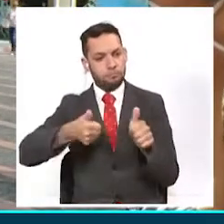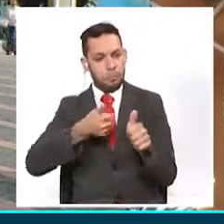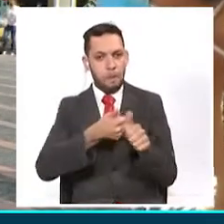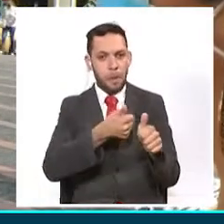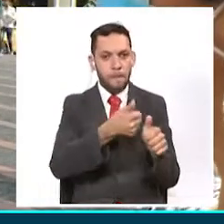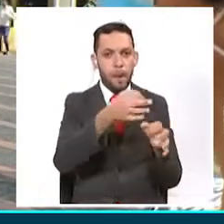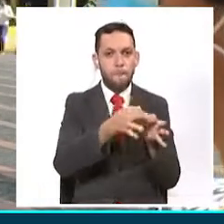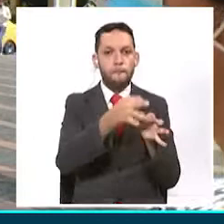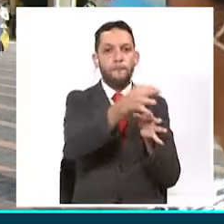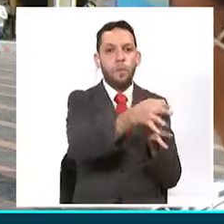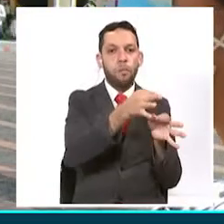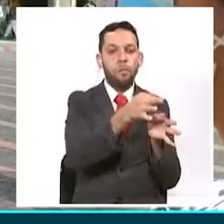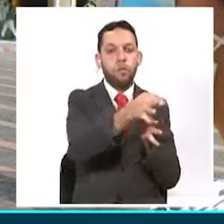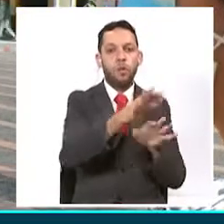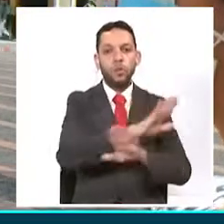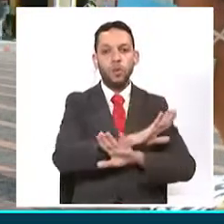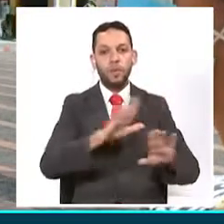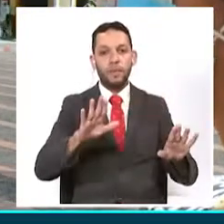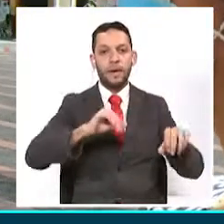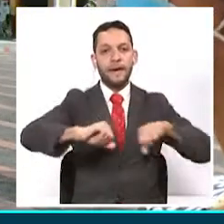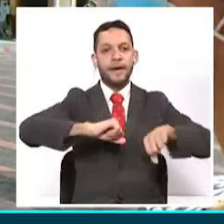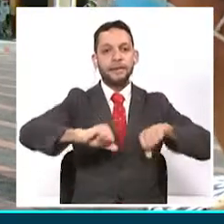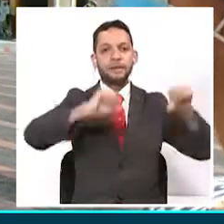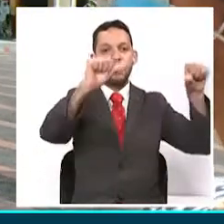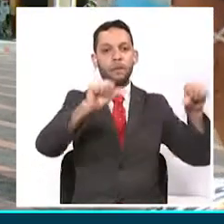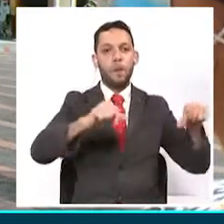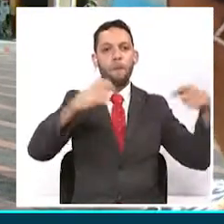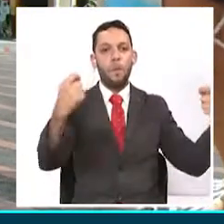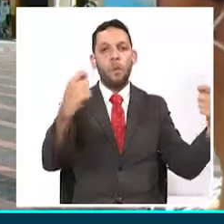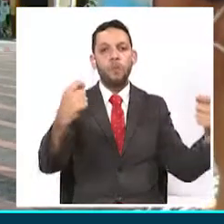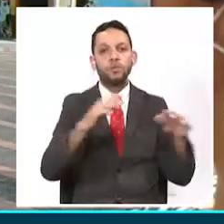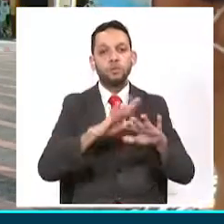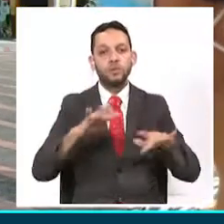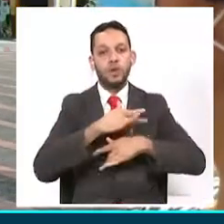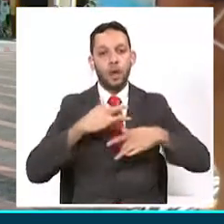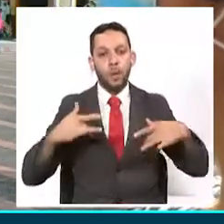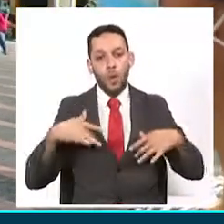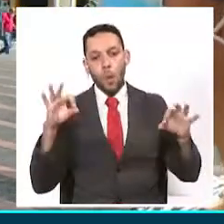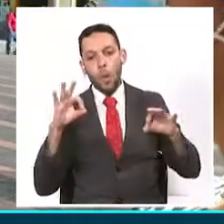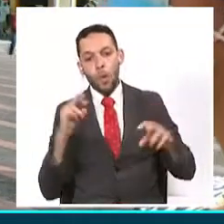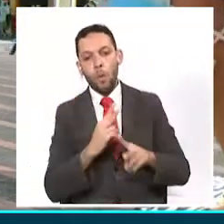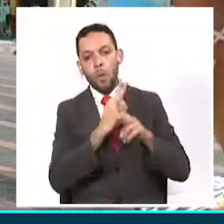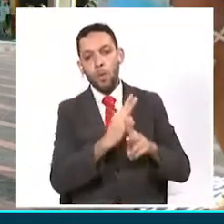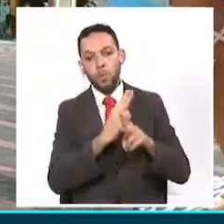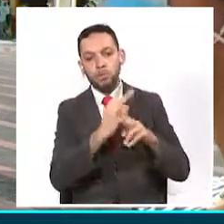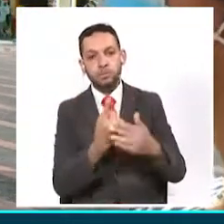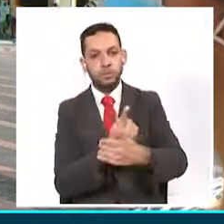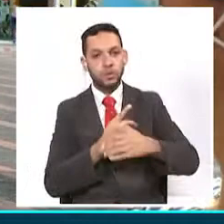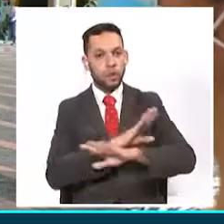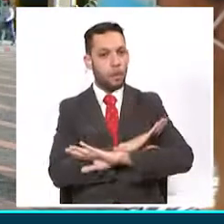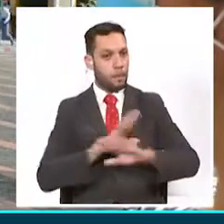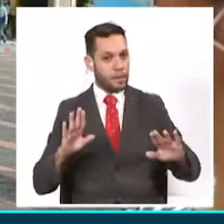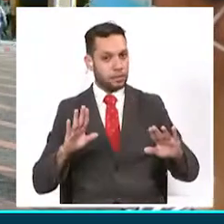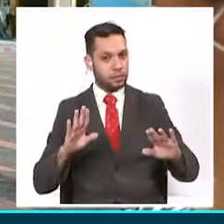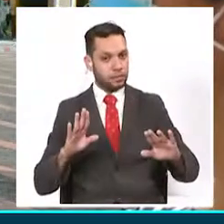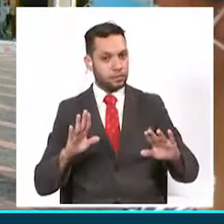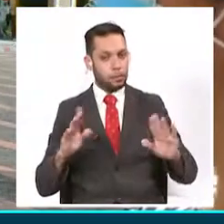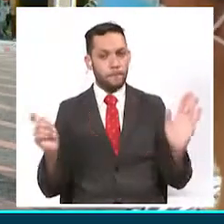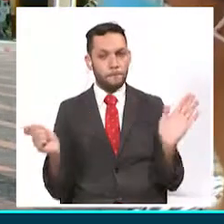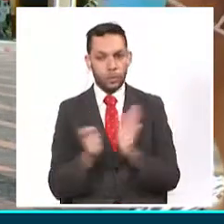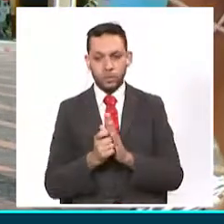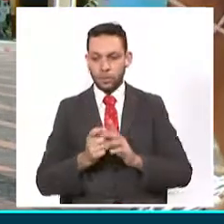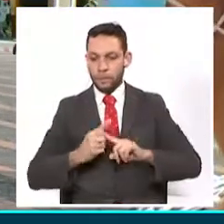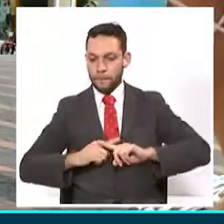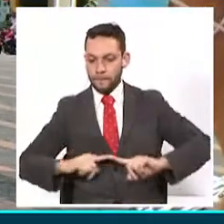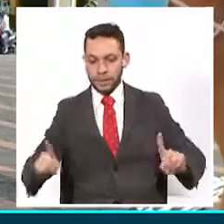municipios solamente con actividades preventivas, pues, a las autoridades que están ejerciendo los controles en este municipio, pero, pues, no